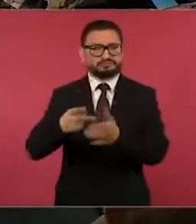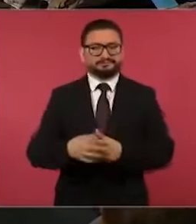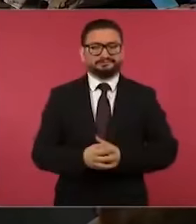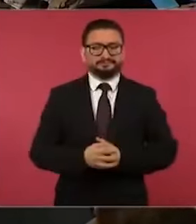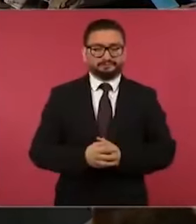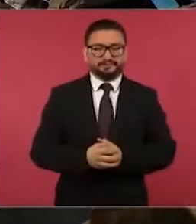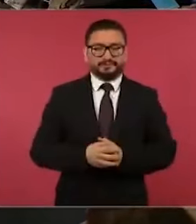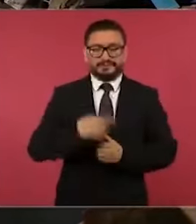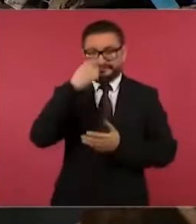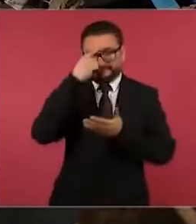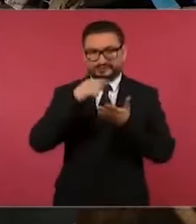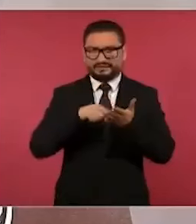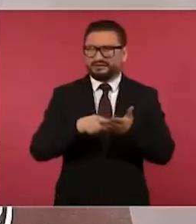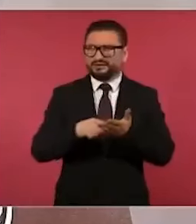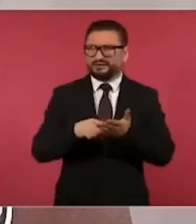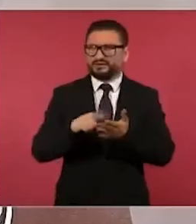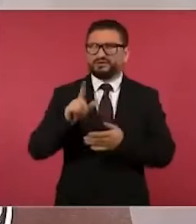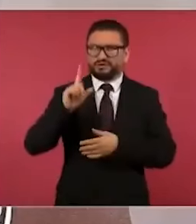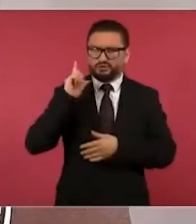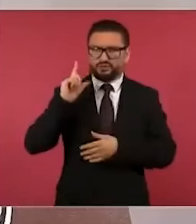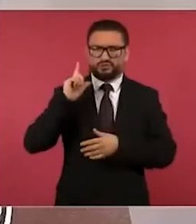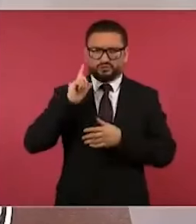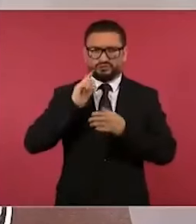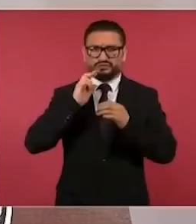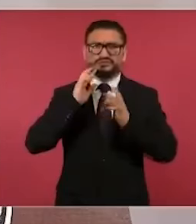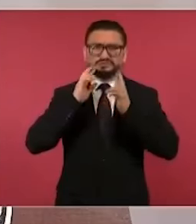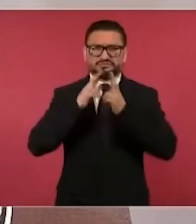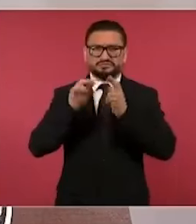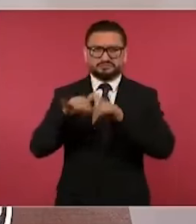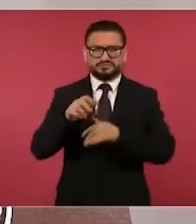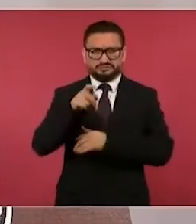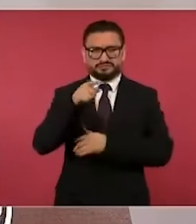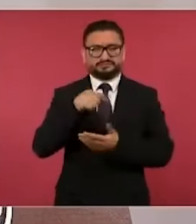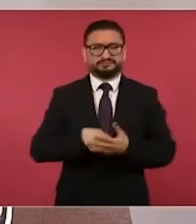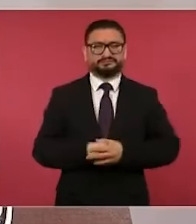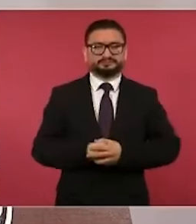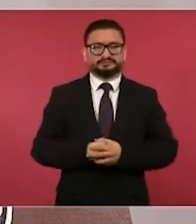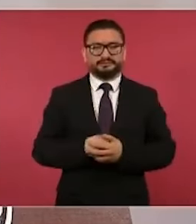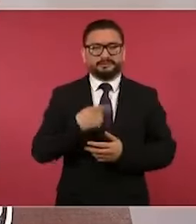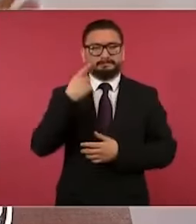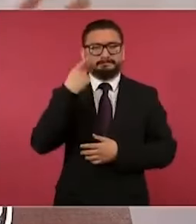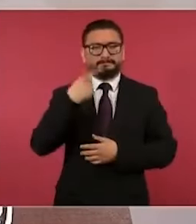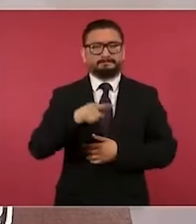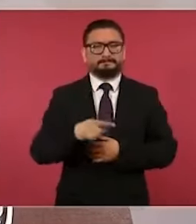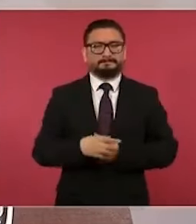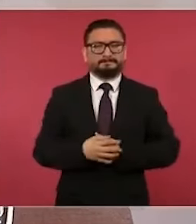creo que se reunieron el lunes para